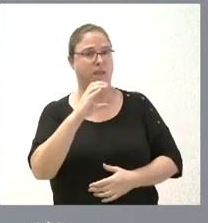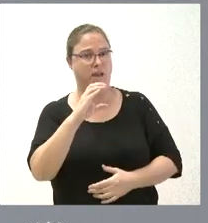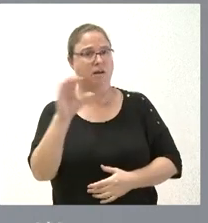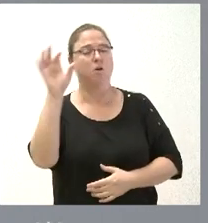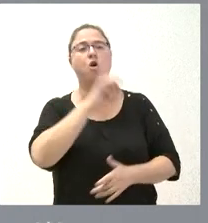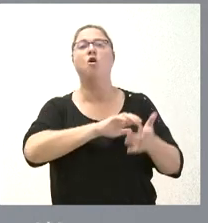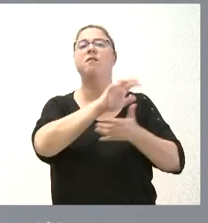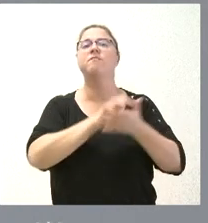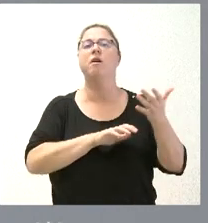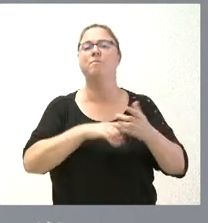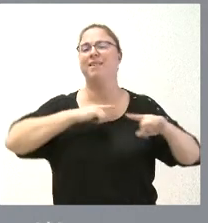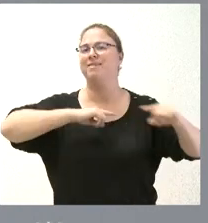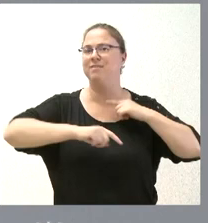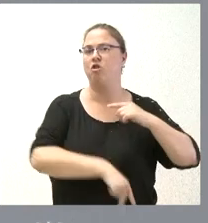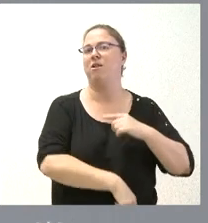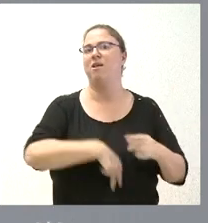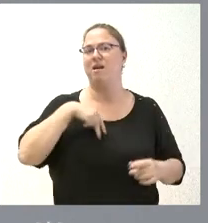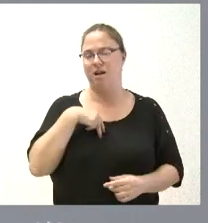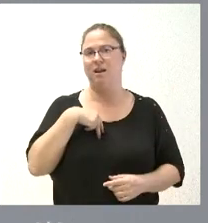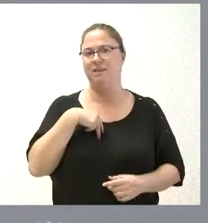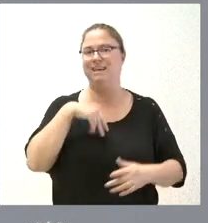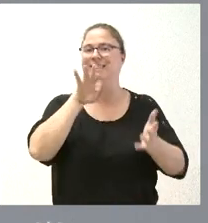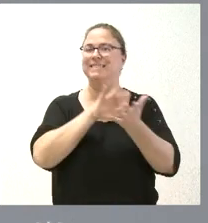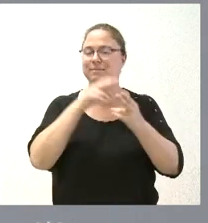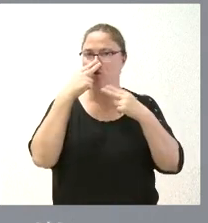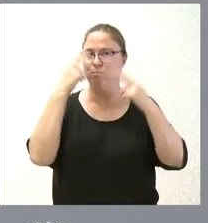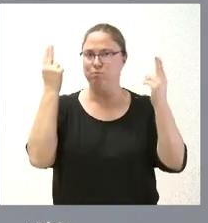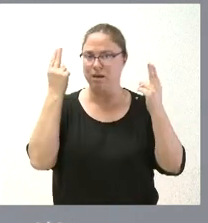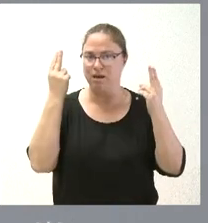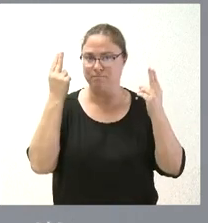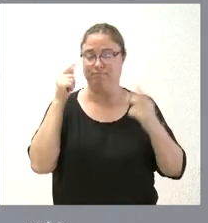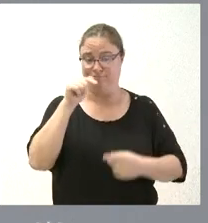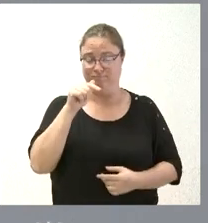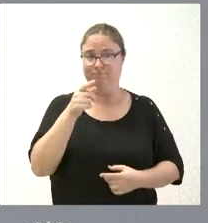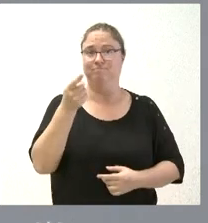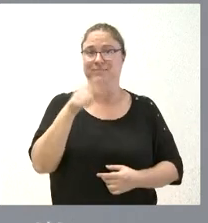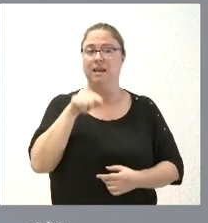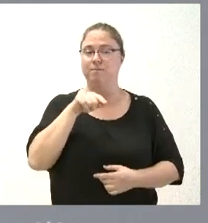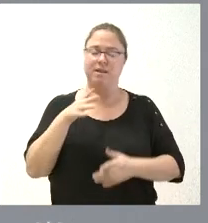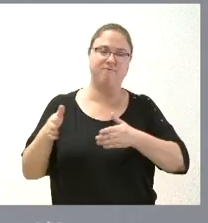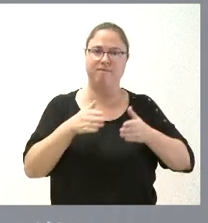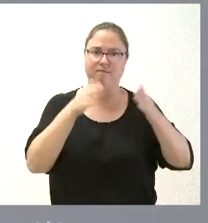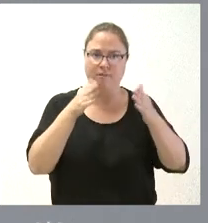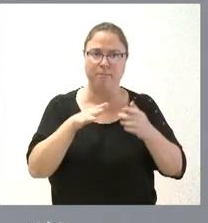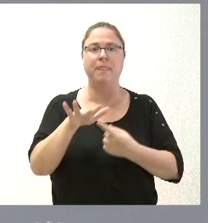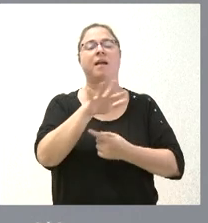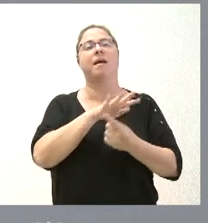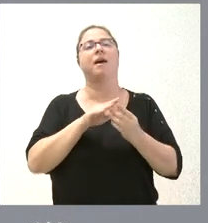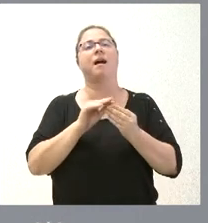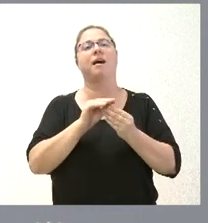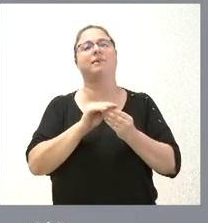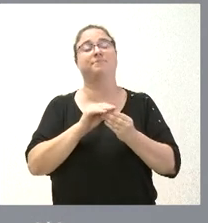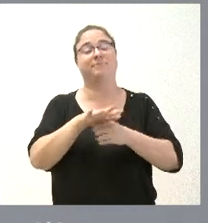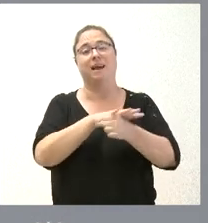la Asociación de Directoras y Gerentes de Servicios Públicos también va en esa dirección. En el ámbito de